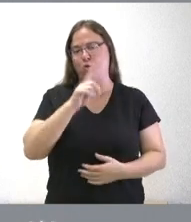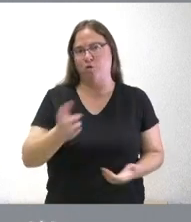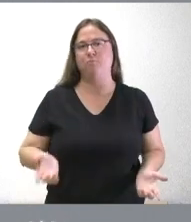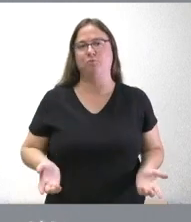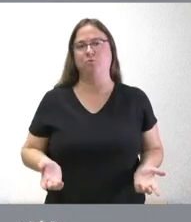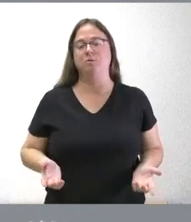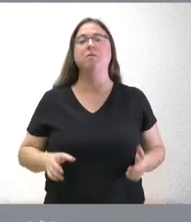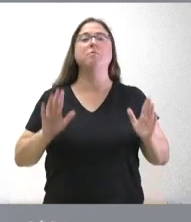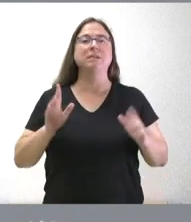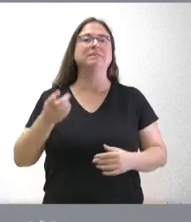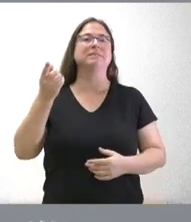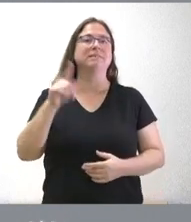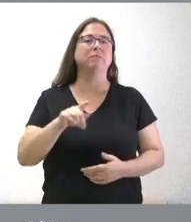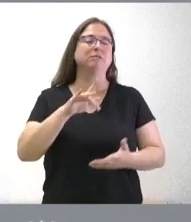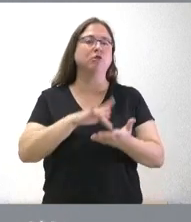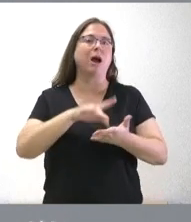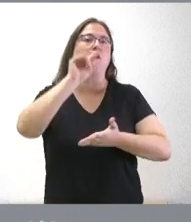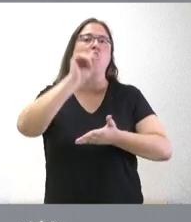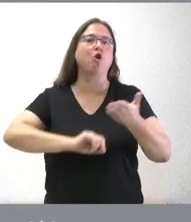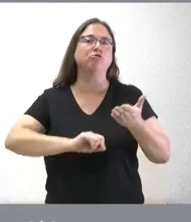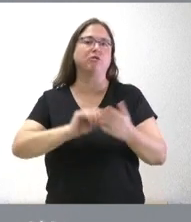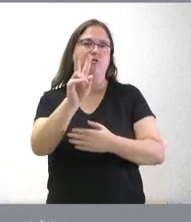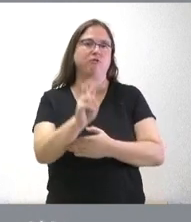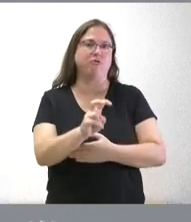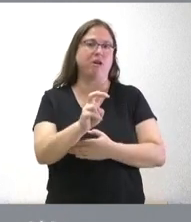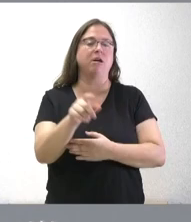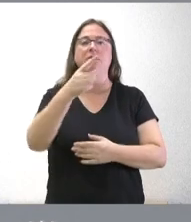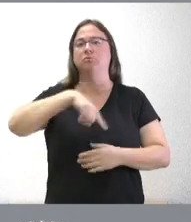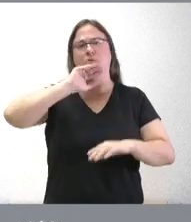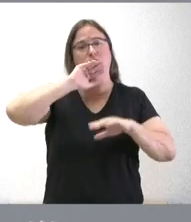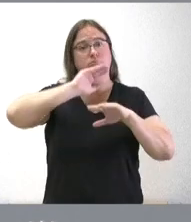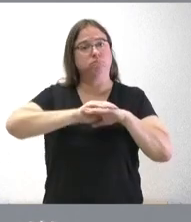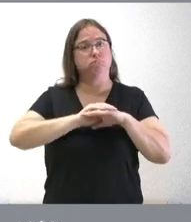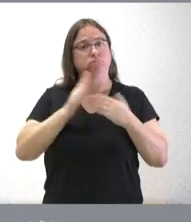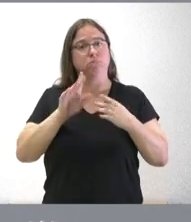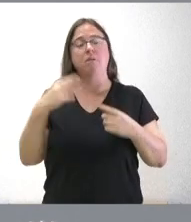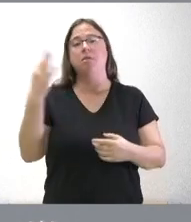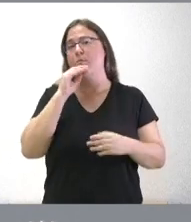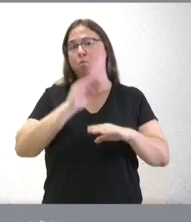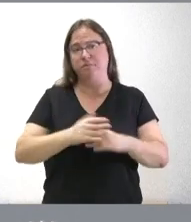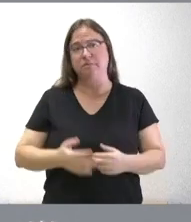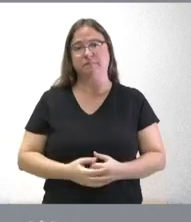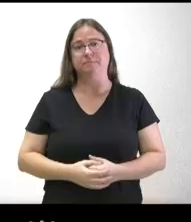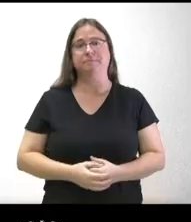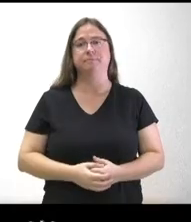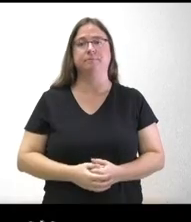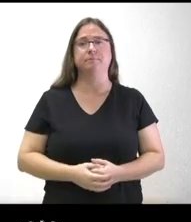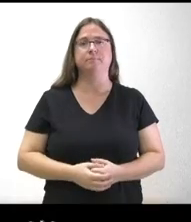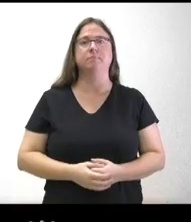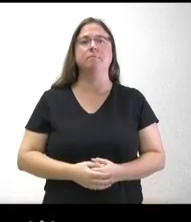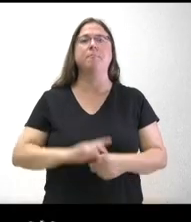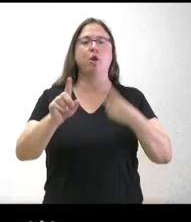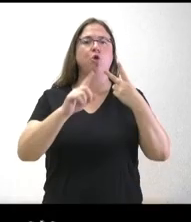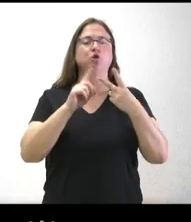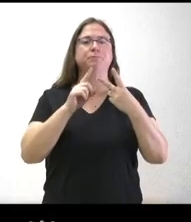pero también es cierto que hay un contrato en vigor al que todos nos hemos comprometido y que tenemos que cumplir y por otra